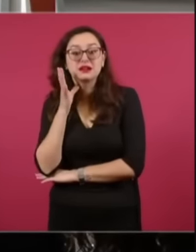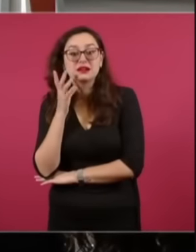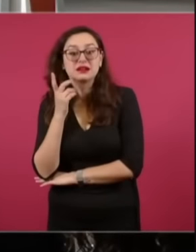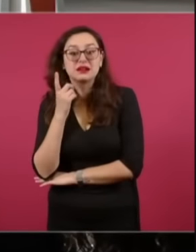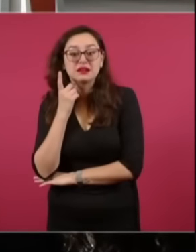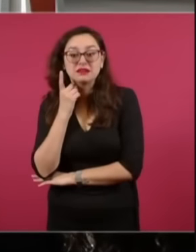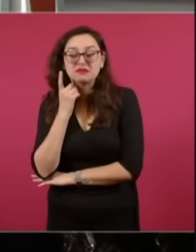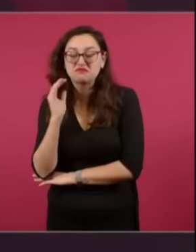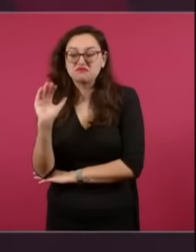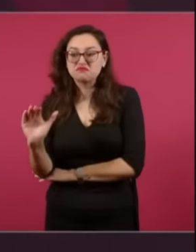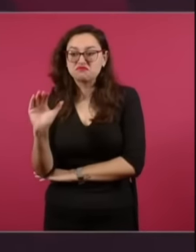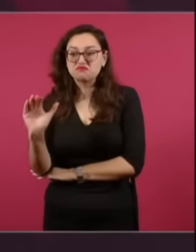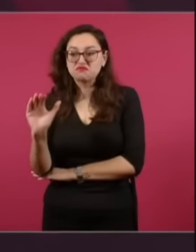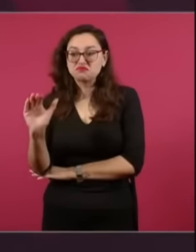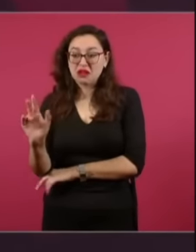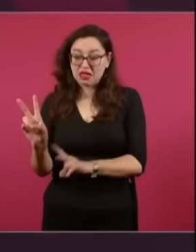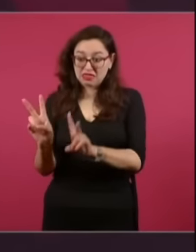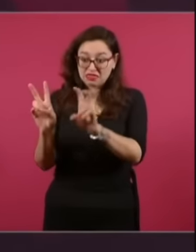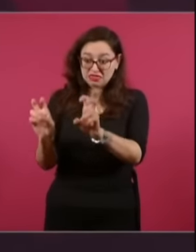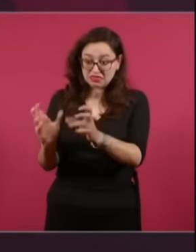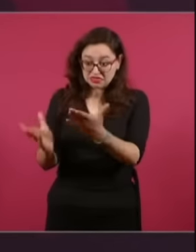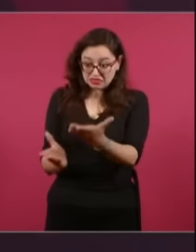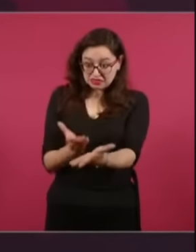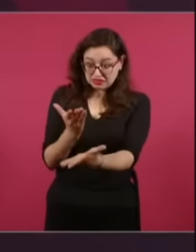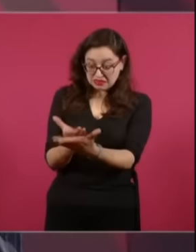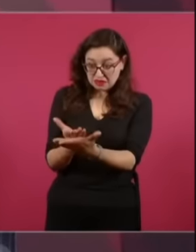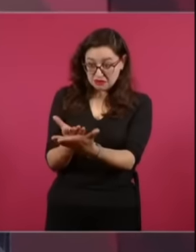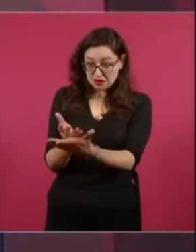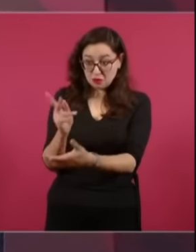discusión, el análisis,